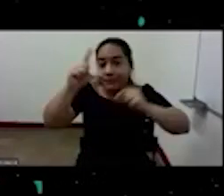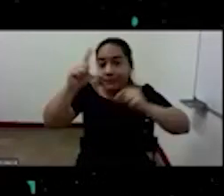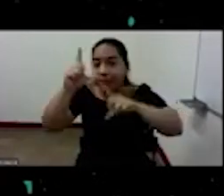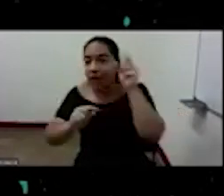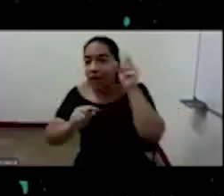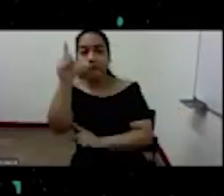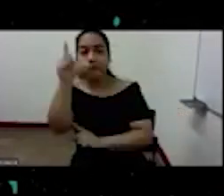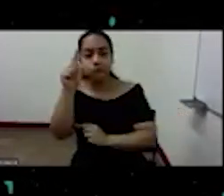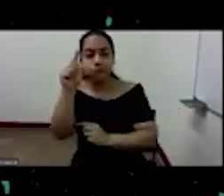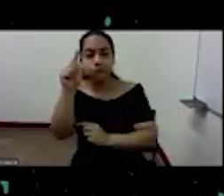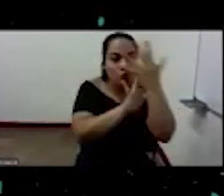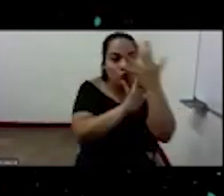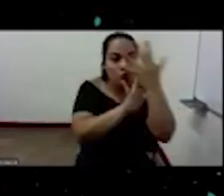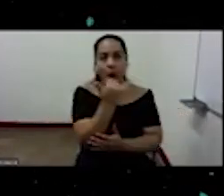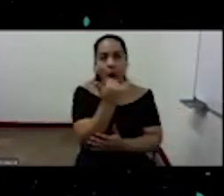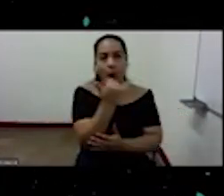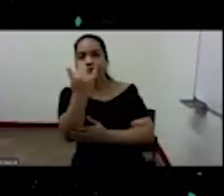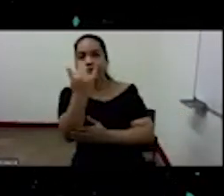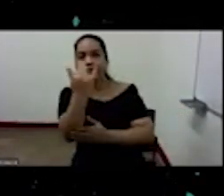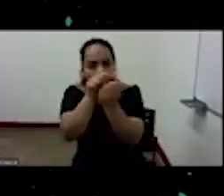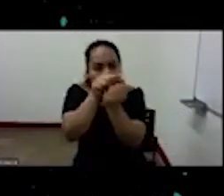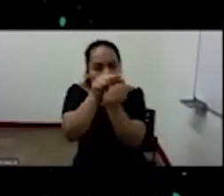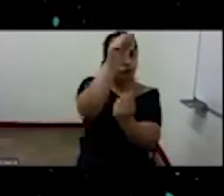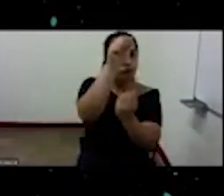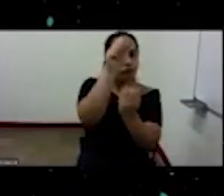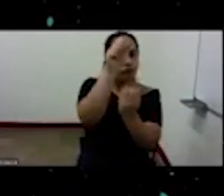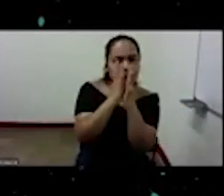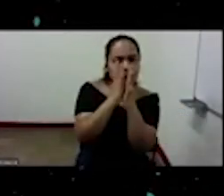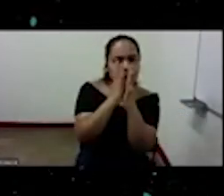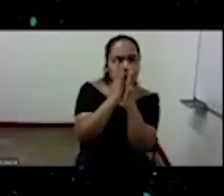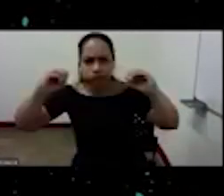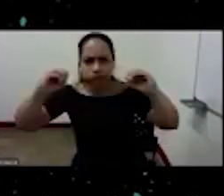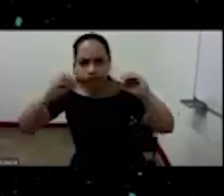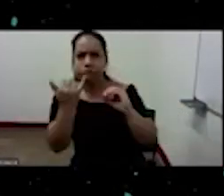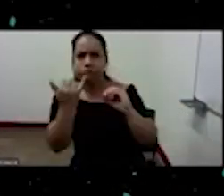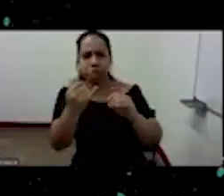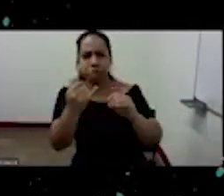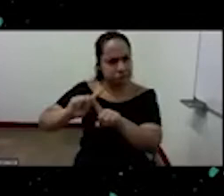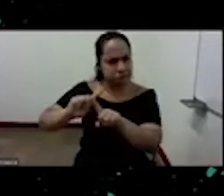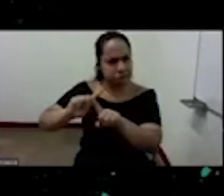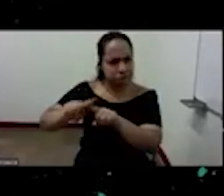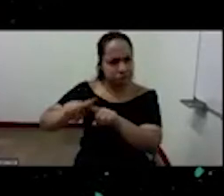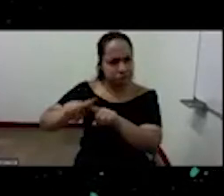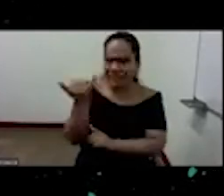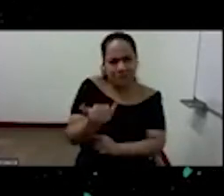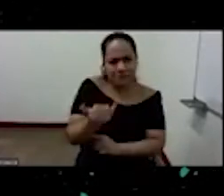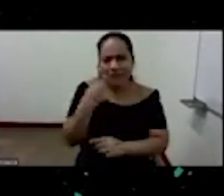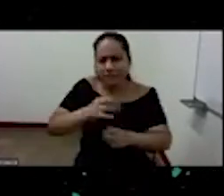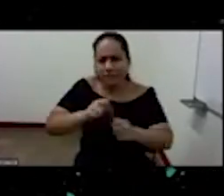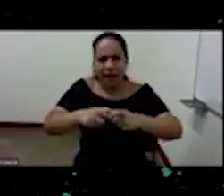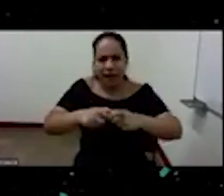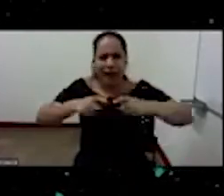universo y la dimensión planetaria siempre han sido demasiado grandes para ser